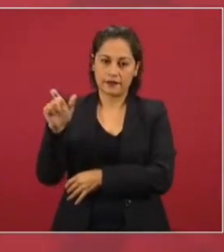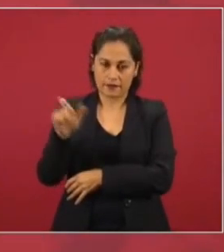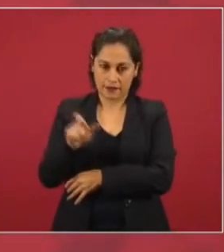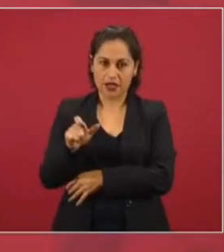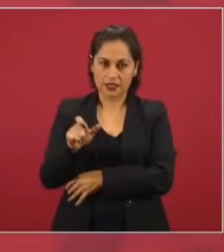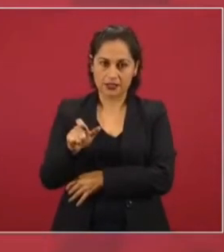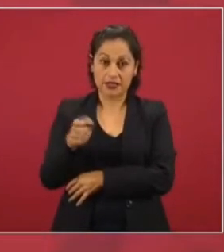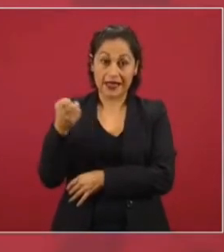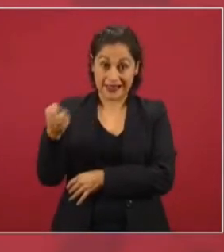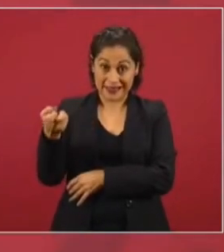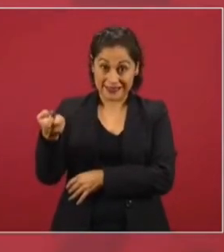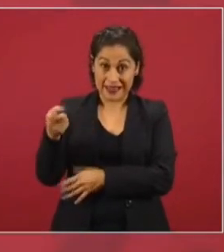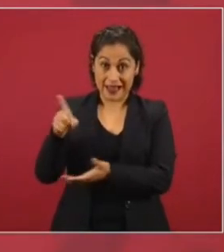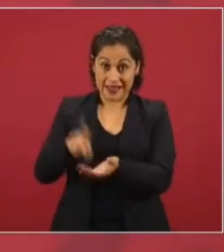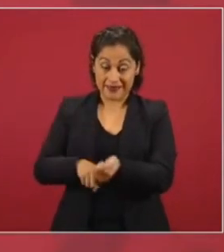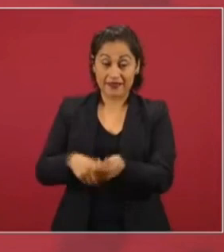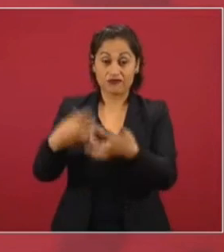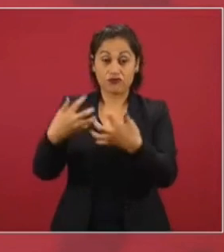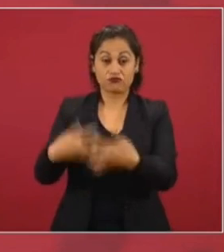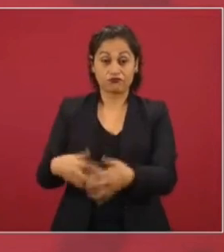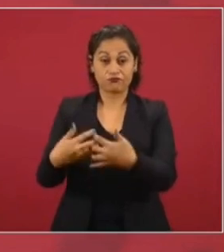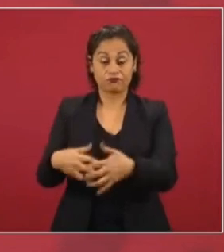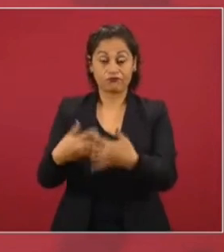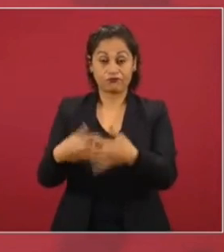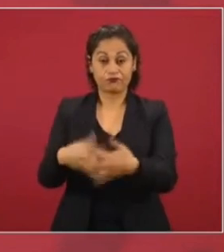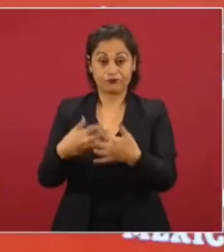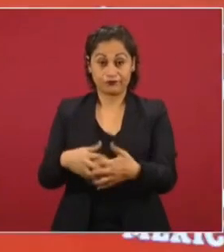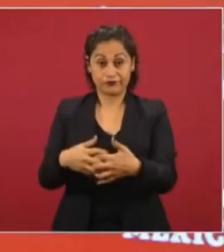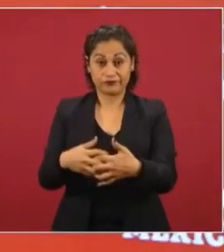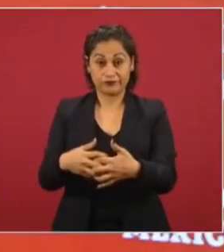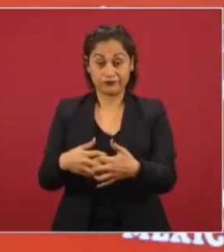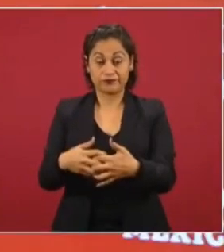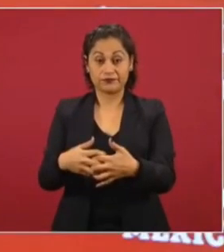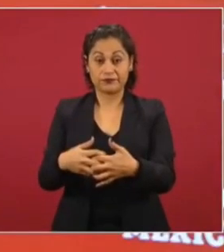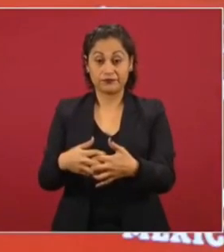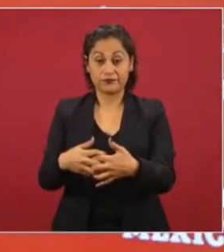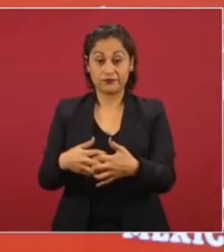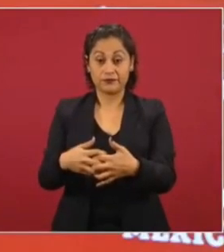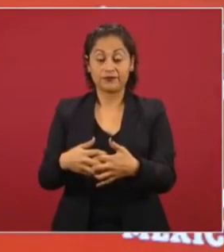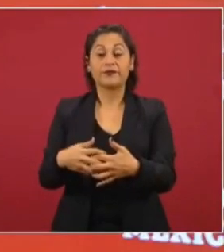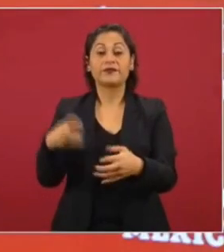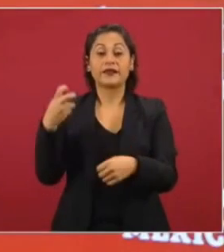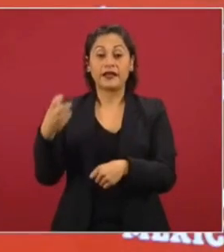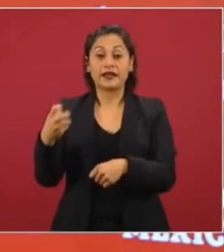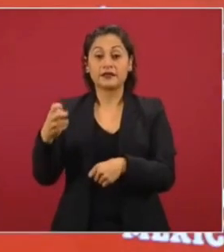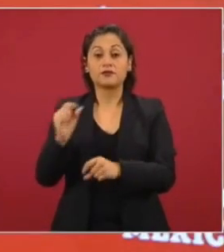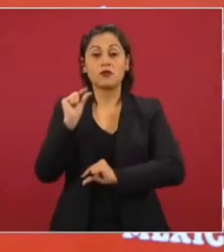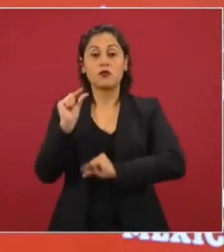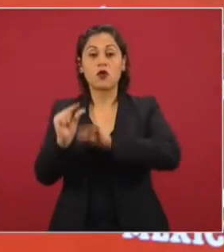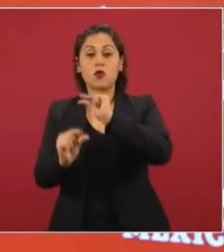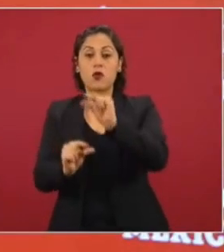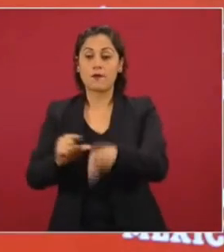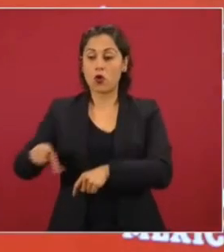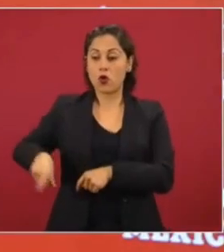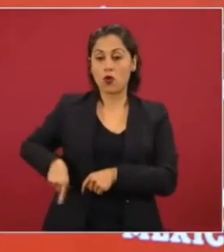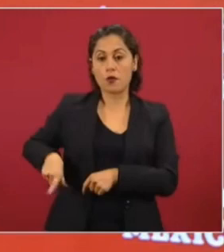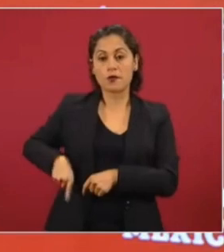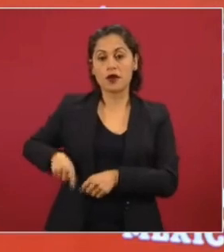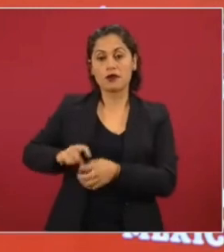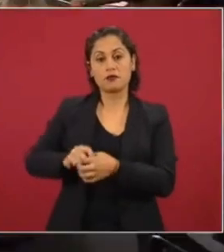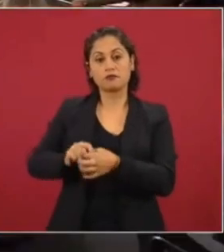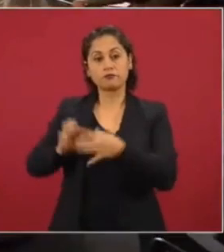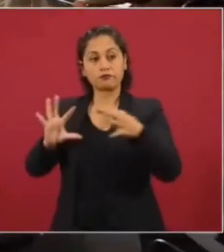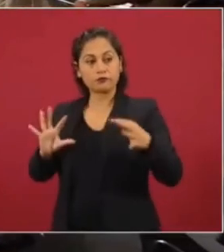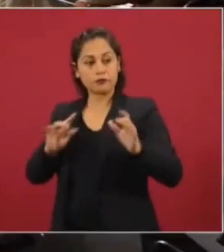plantas las van entregando a particulares. Por